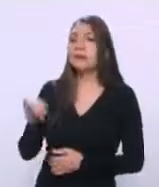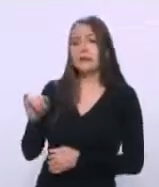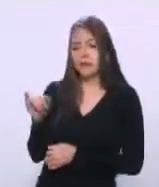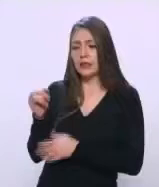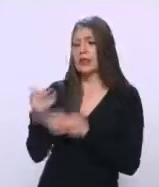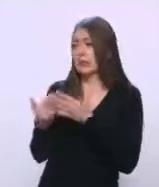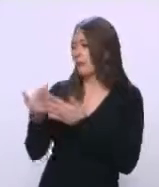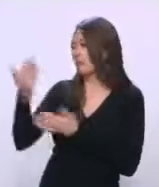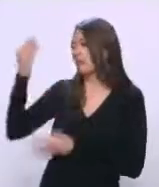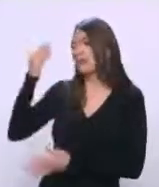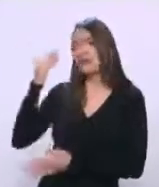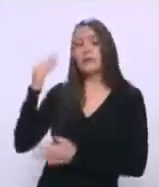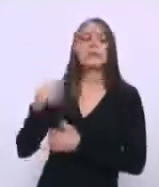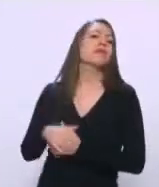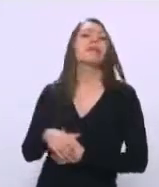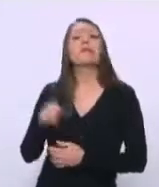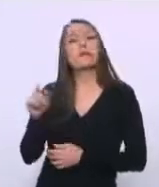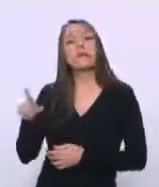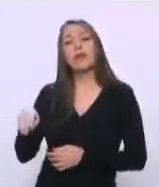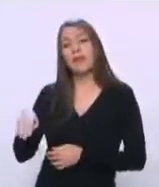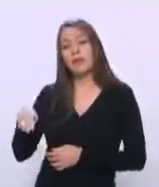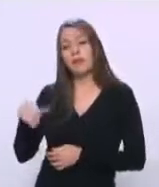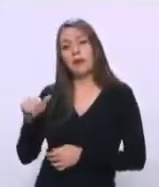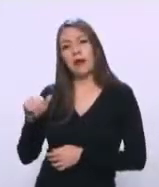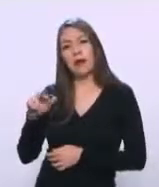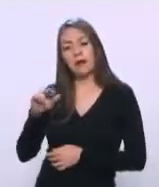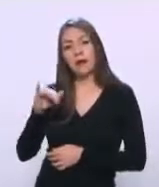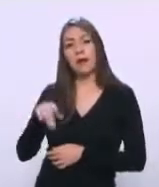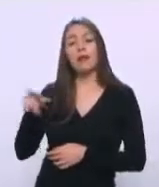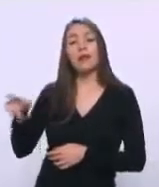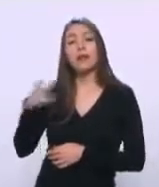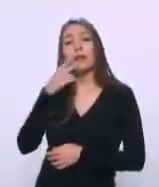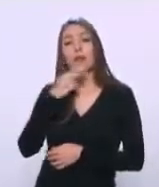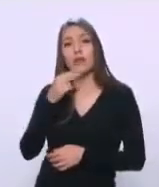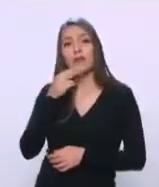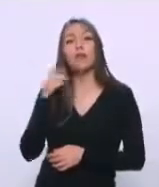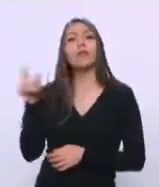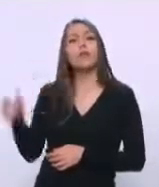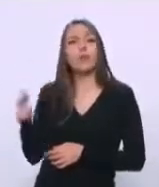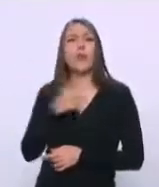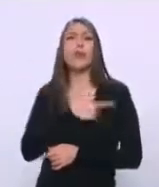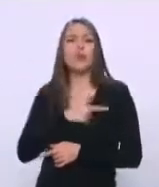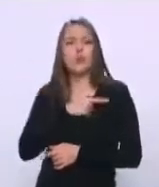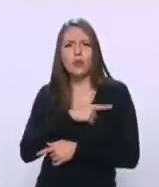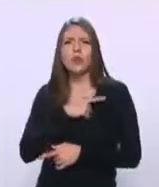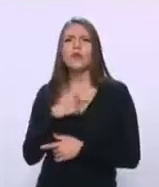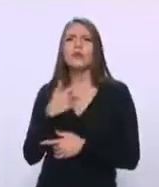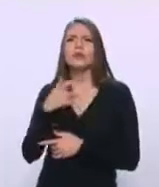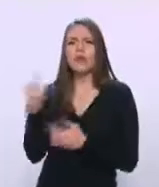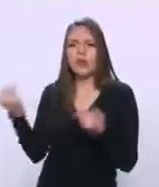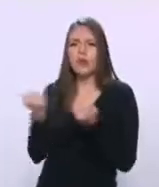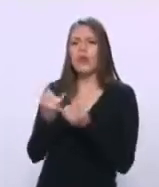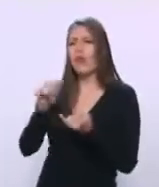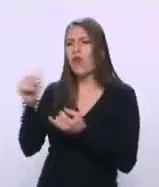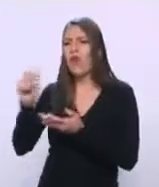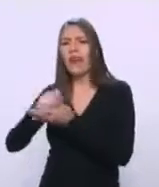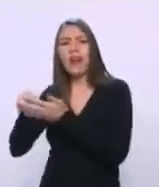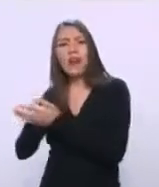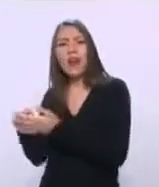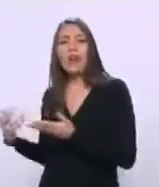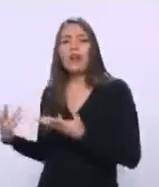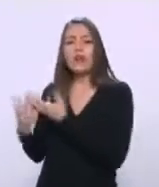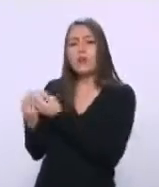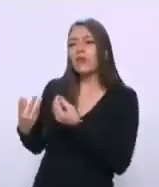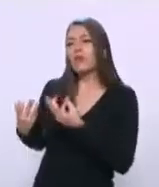Aguilar Camín, como muchos otros escritores, pues les gusta estar cerca del poder, porque esto les trae